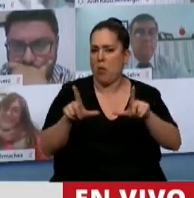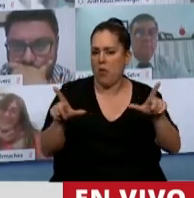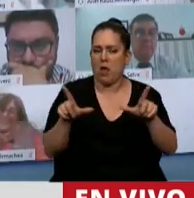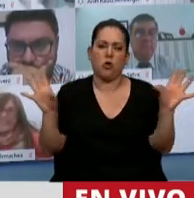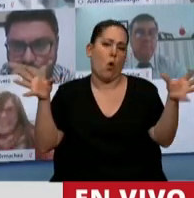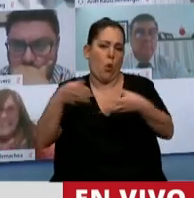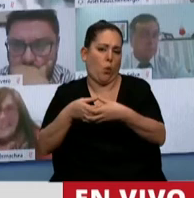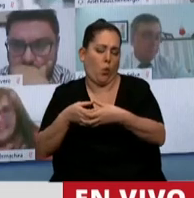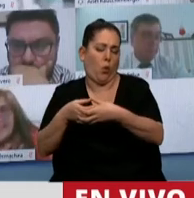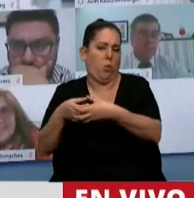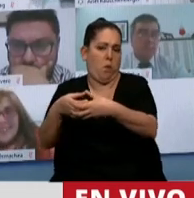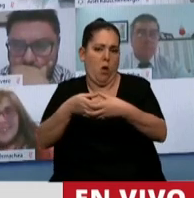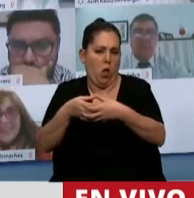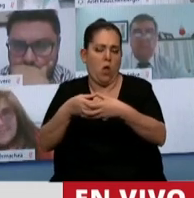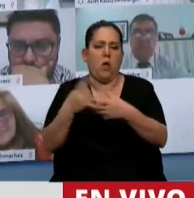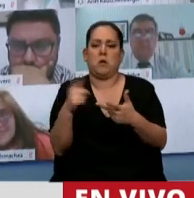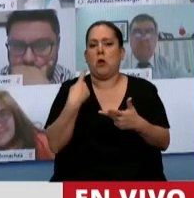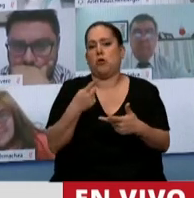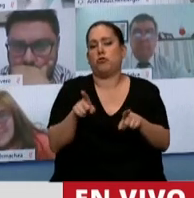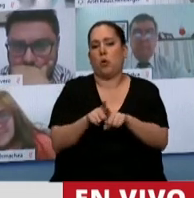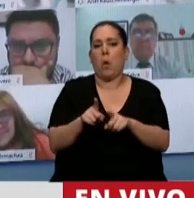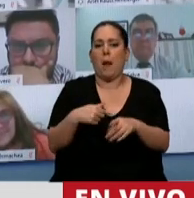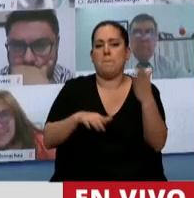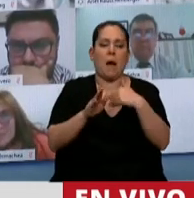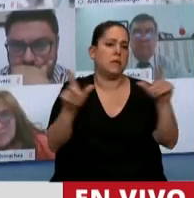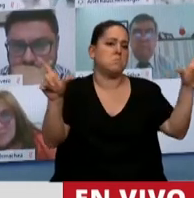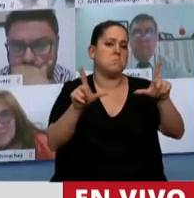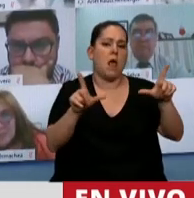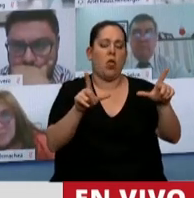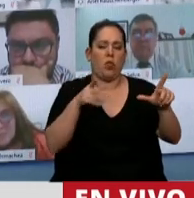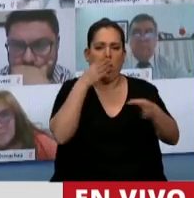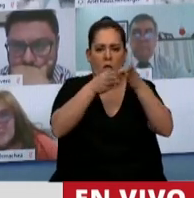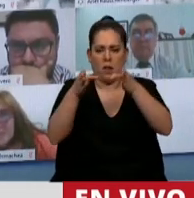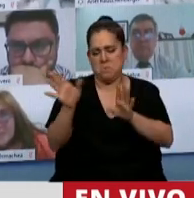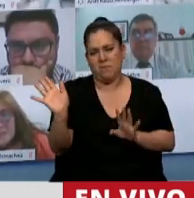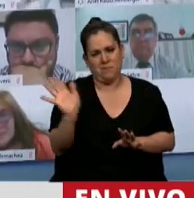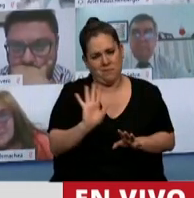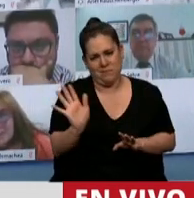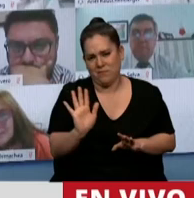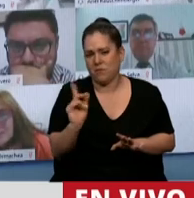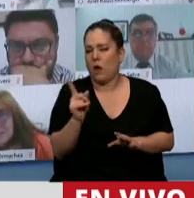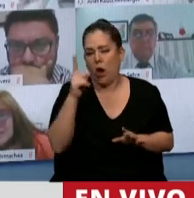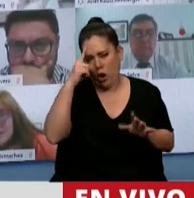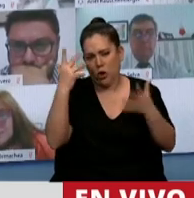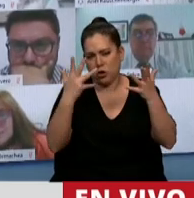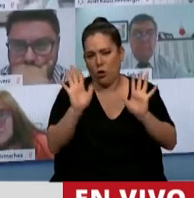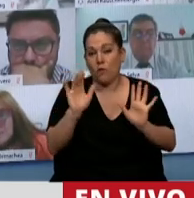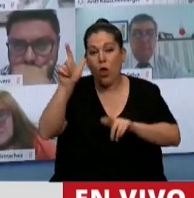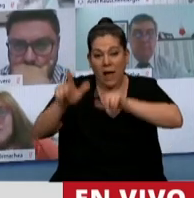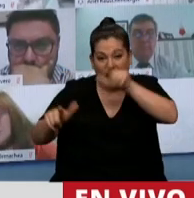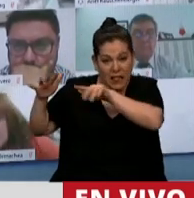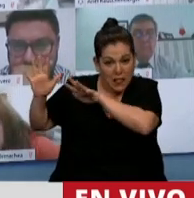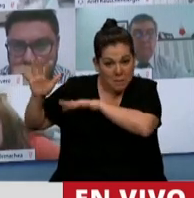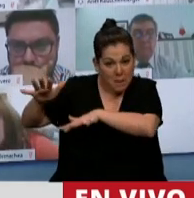concentrados, que respondemos a los grandes medios. No, no, que no se confunda. La gente que está hoy en la calle no la